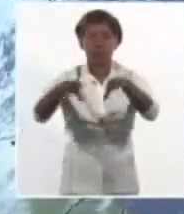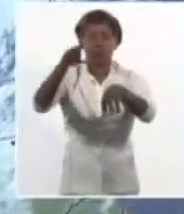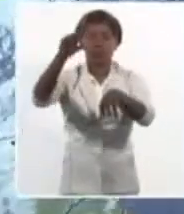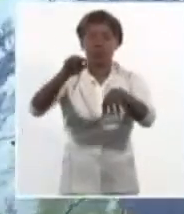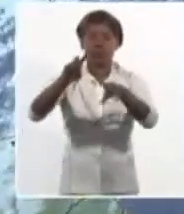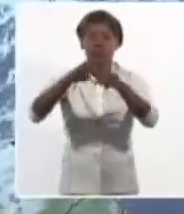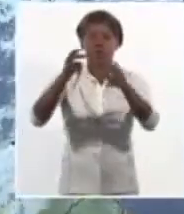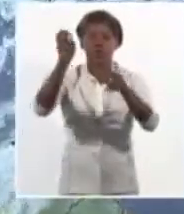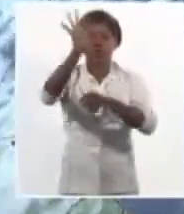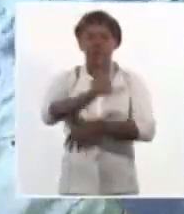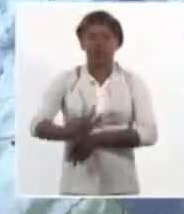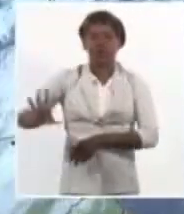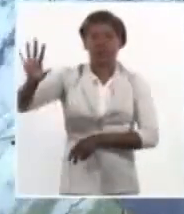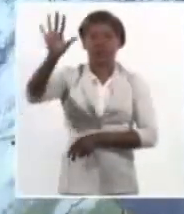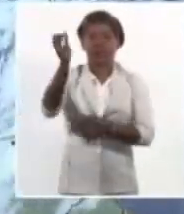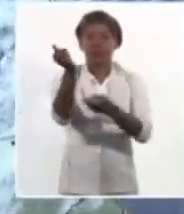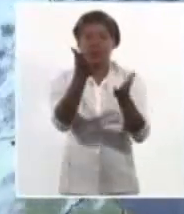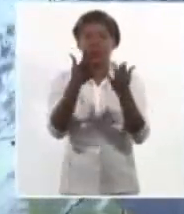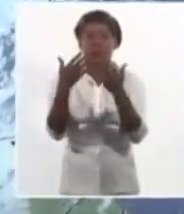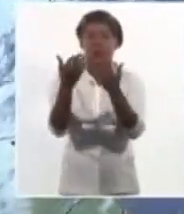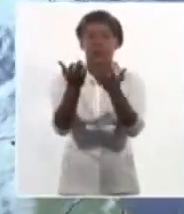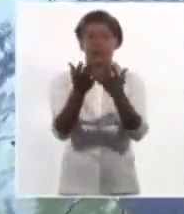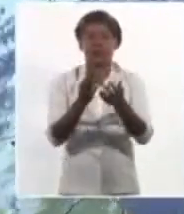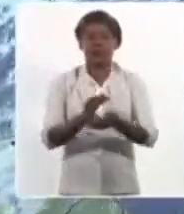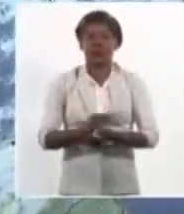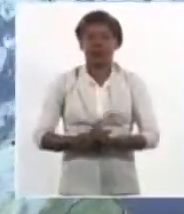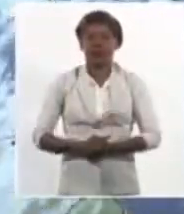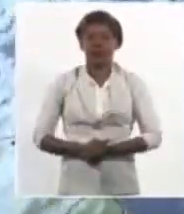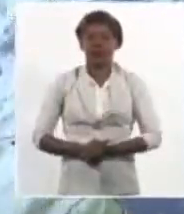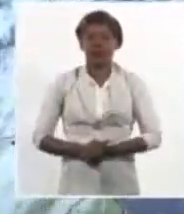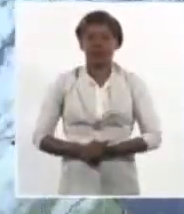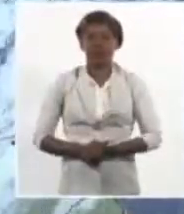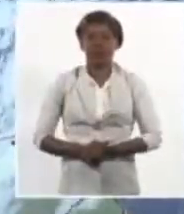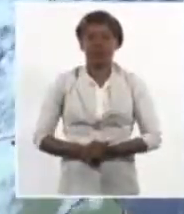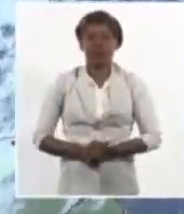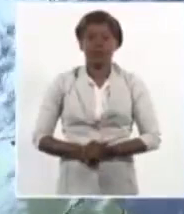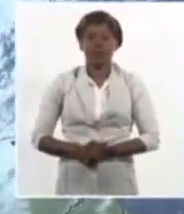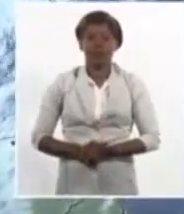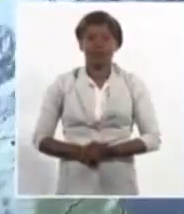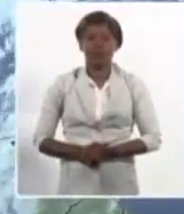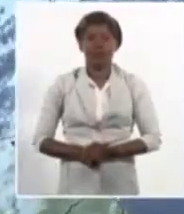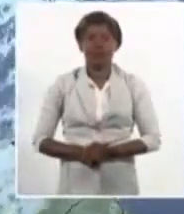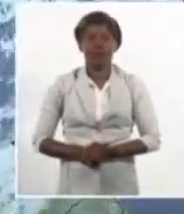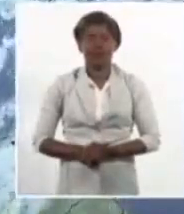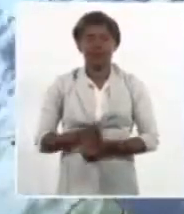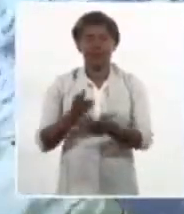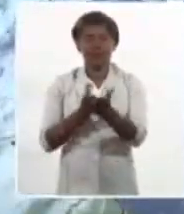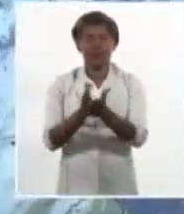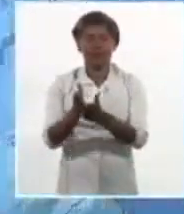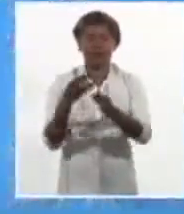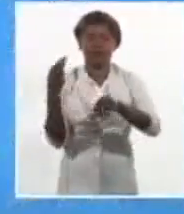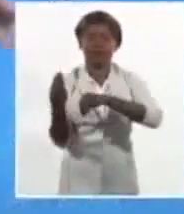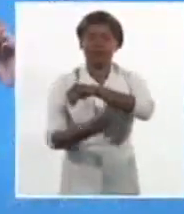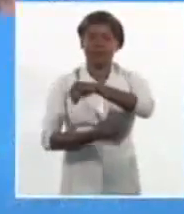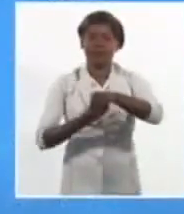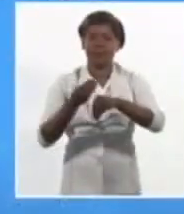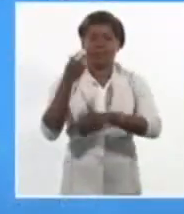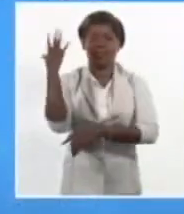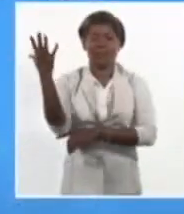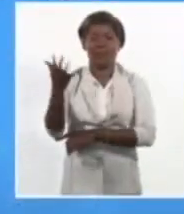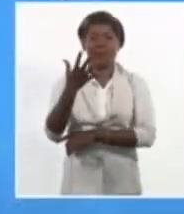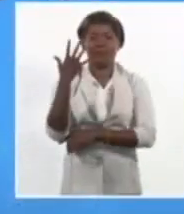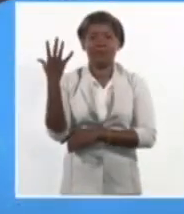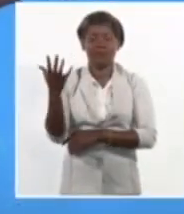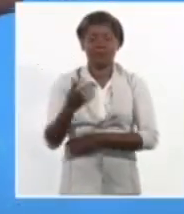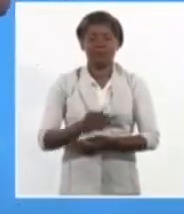aire que está influyendo sobre buena parte de occidente y centro y así de similares van a continuar las condiciones del tiempo durante este domingo. Mucho